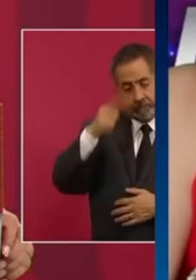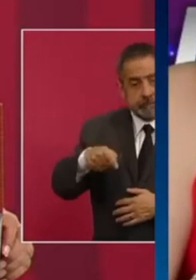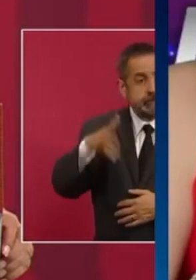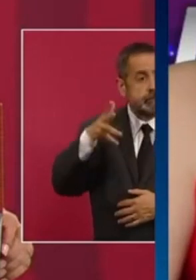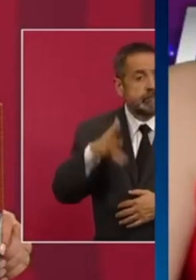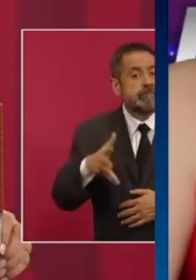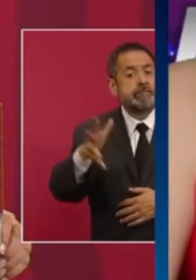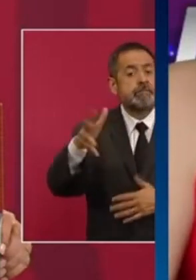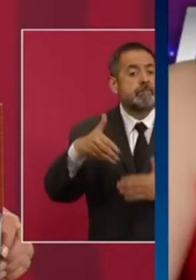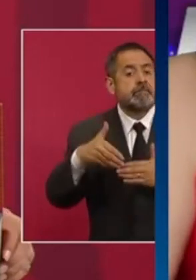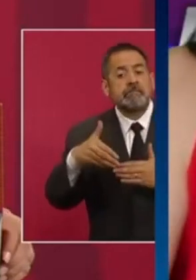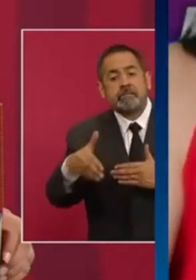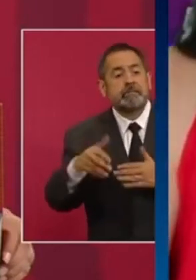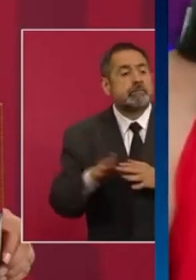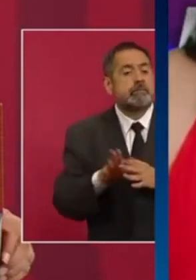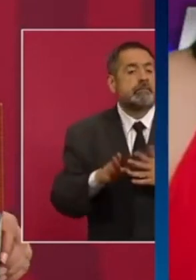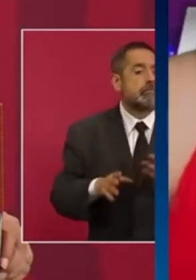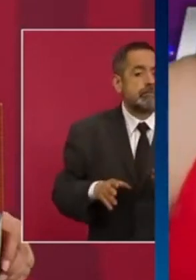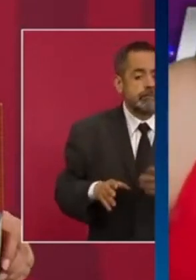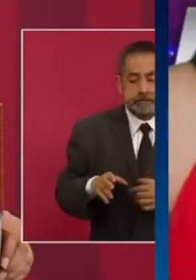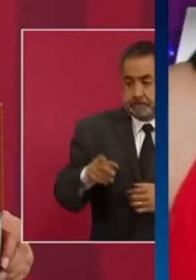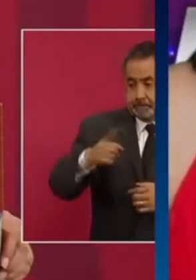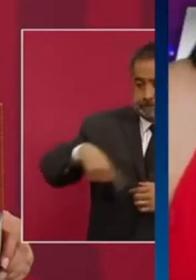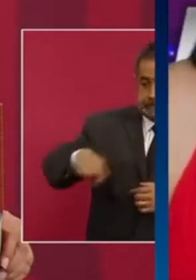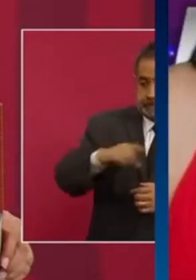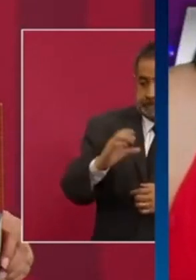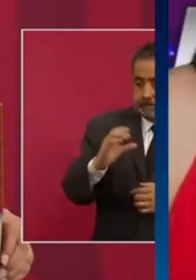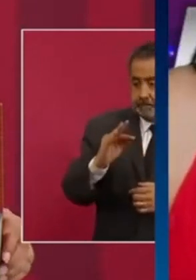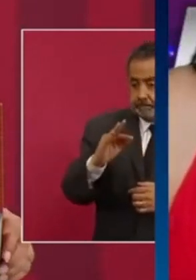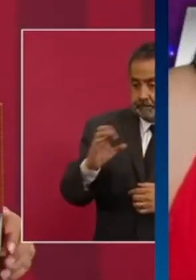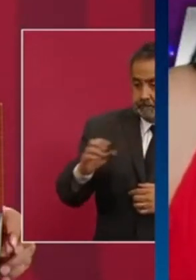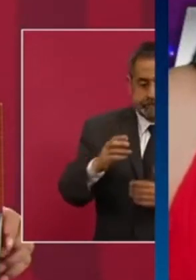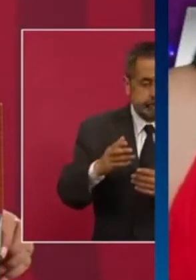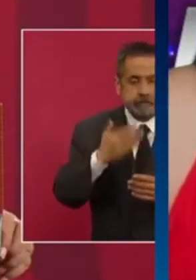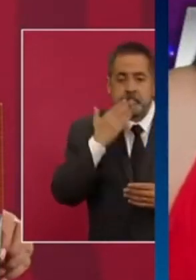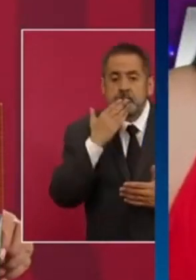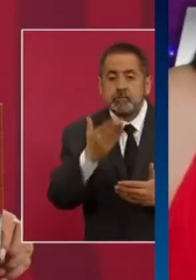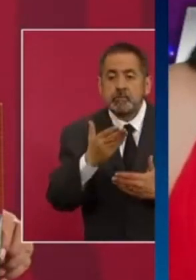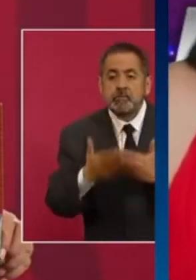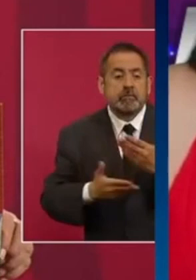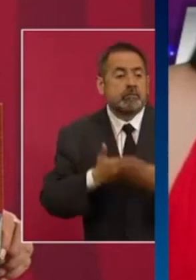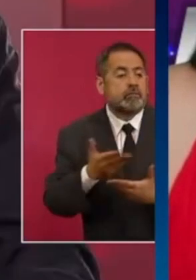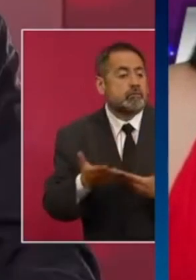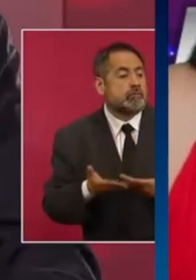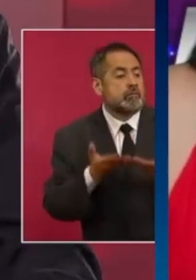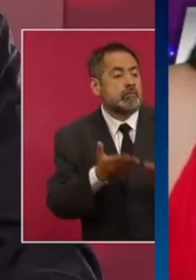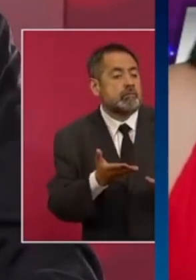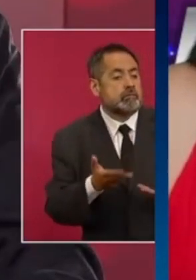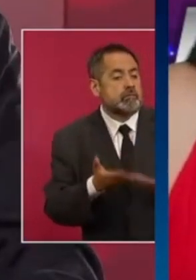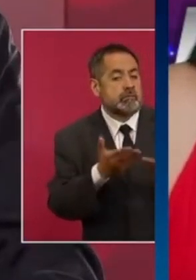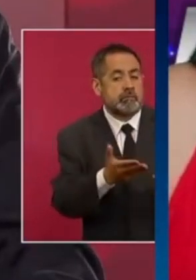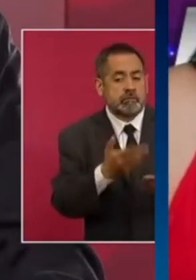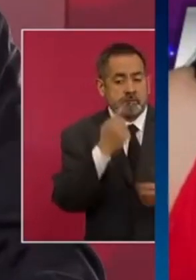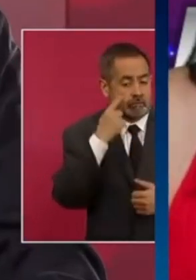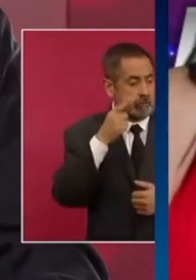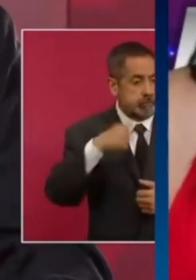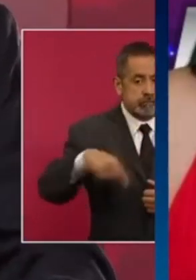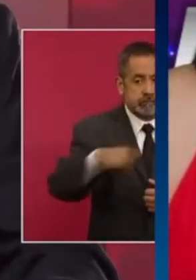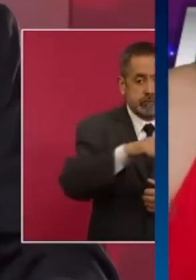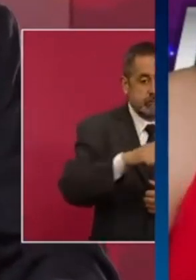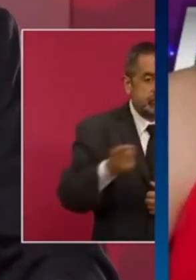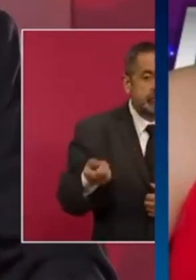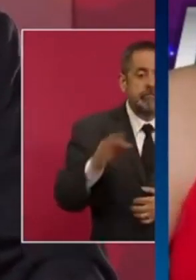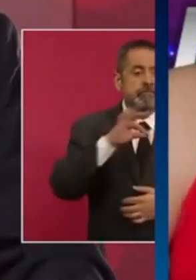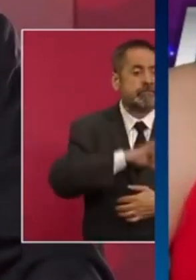ojos porque qué esperanzas que esta apertura que hoy el presidente Andrés Manuel López Obrador da a los jóvenes hubiera existido